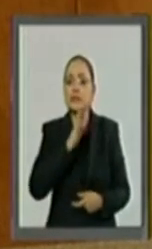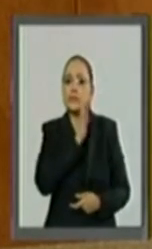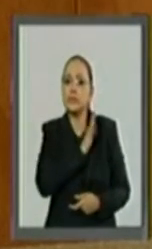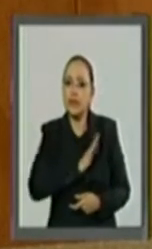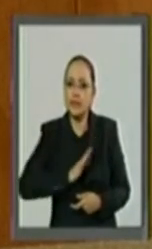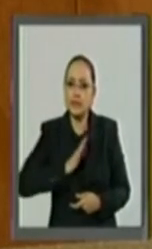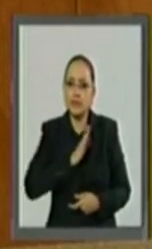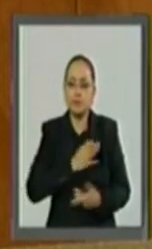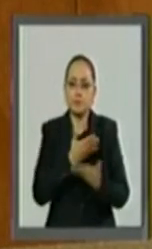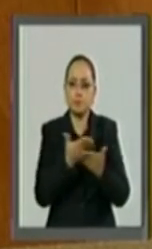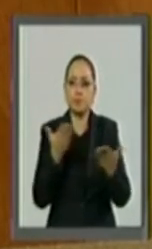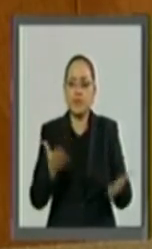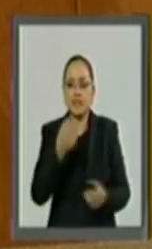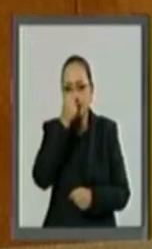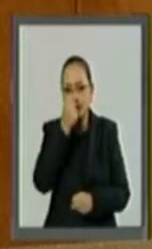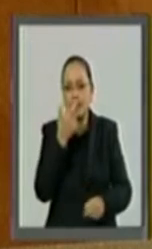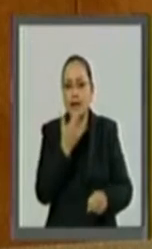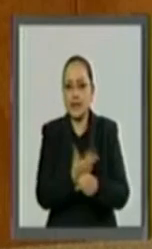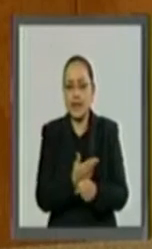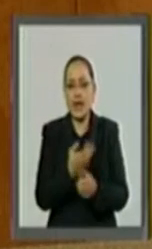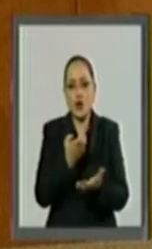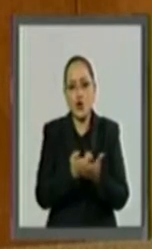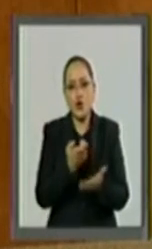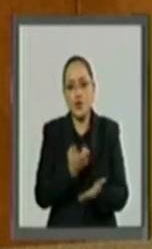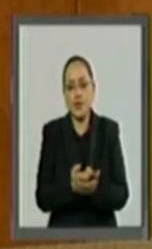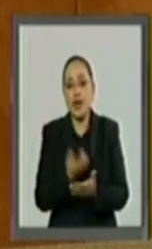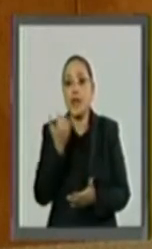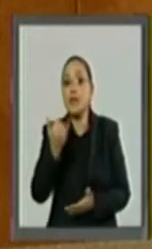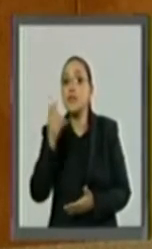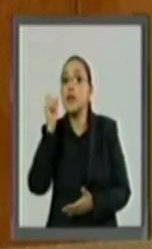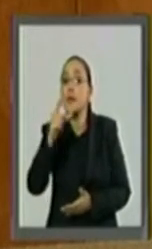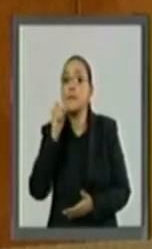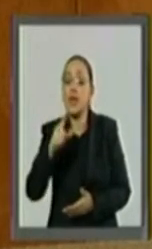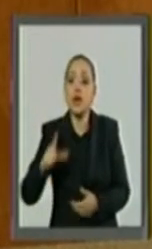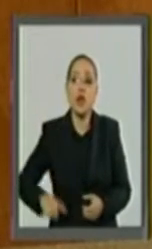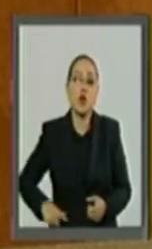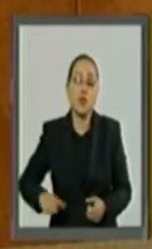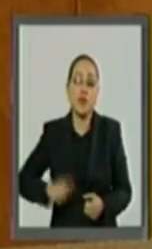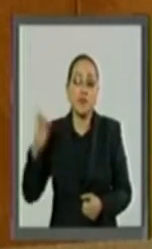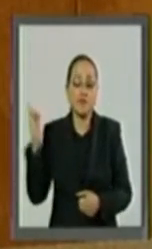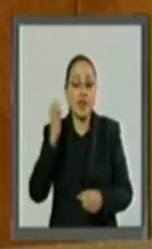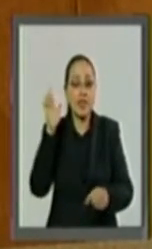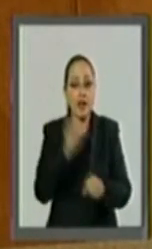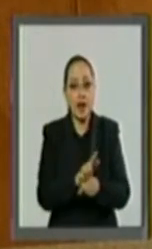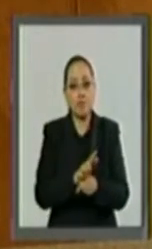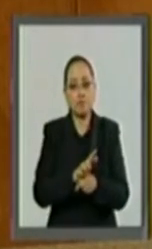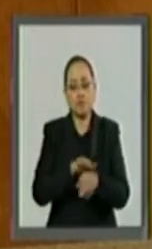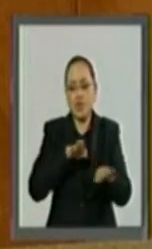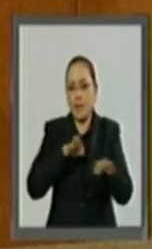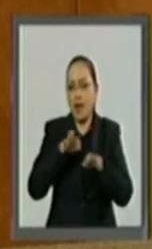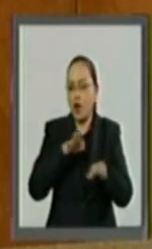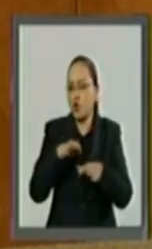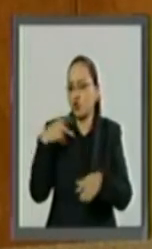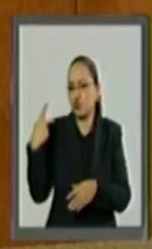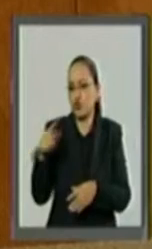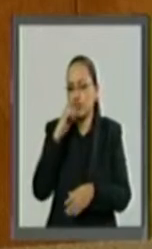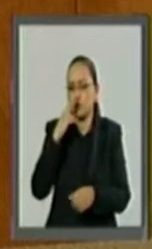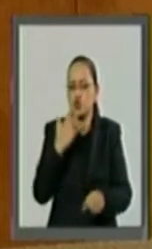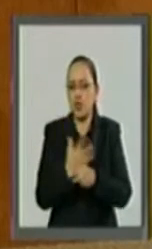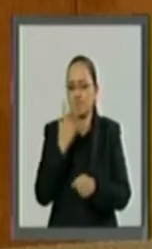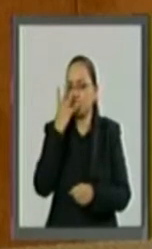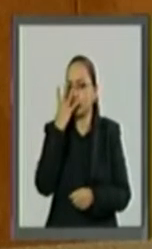a la Secretaría de Economía y en lo general al Gobierno Federal por el trabajo serio y